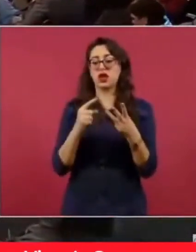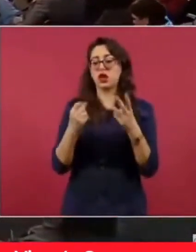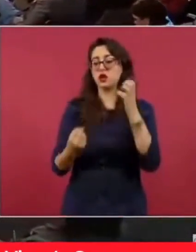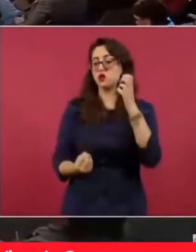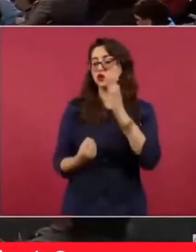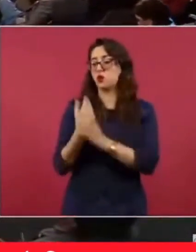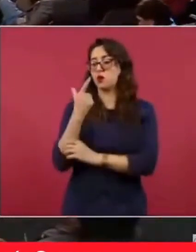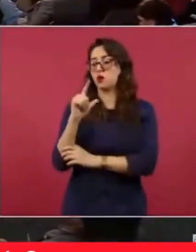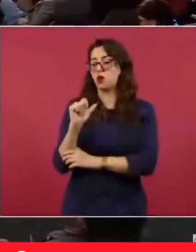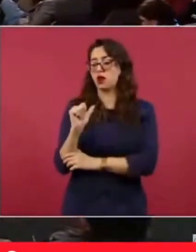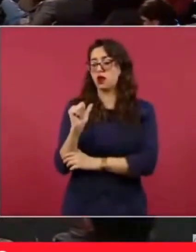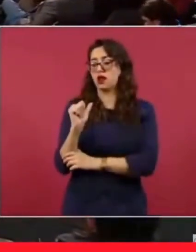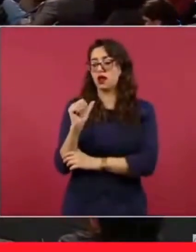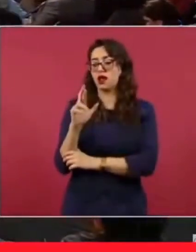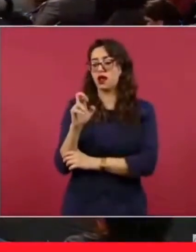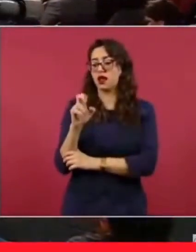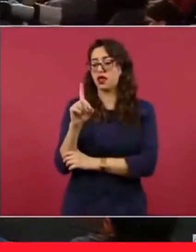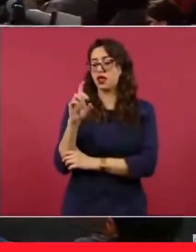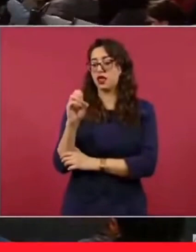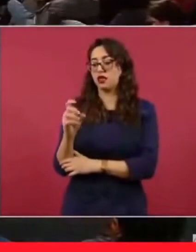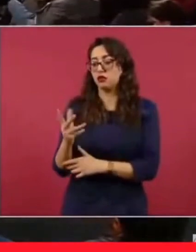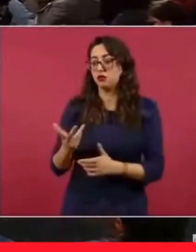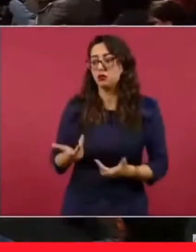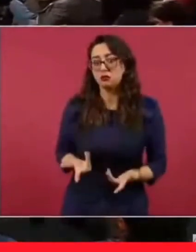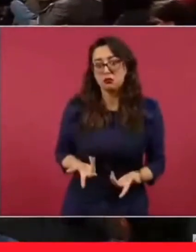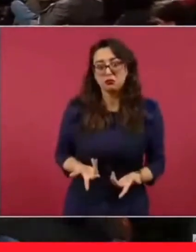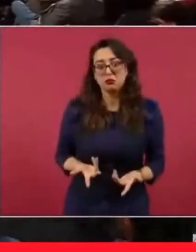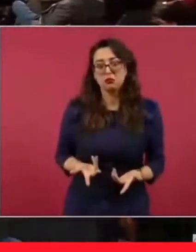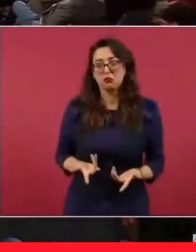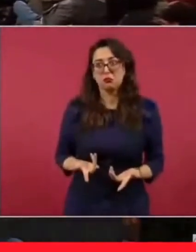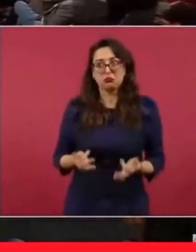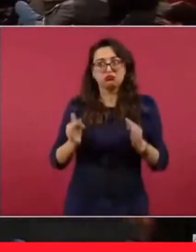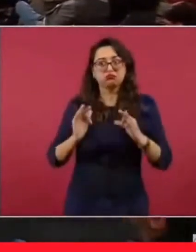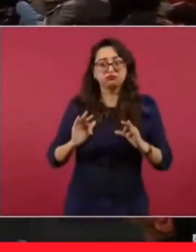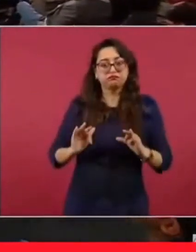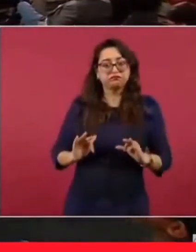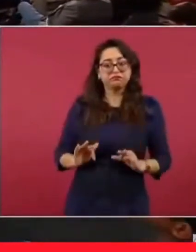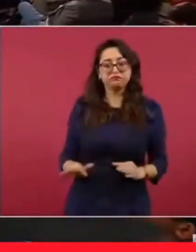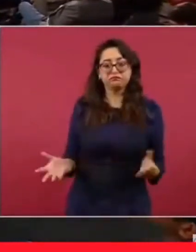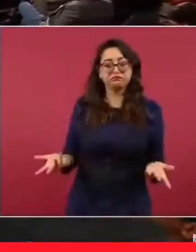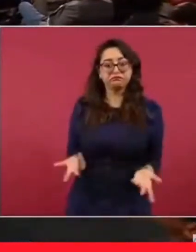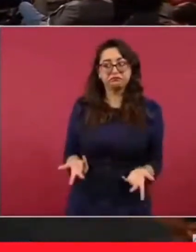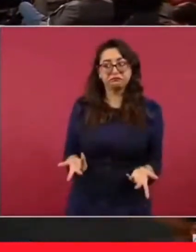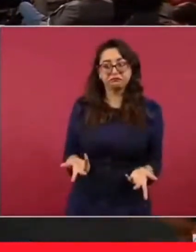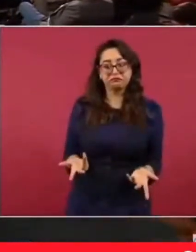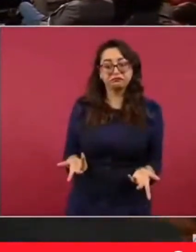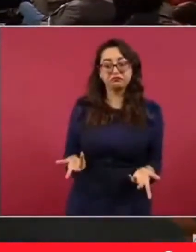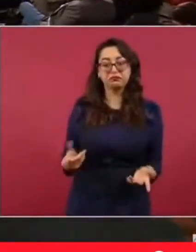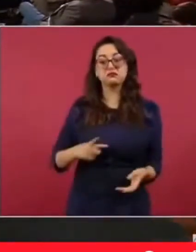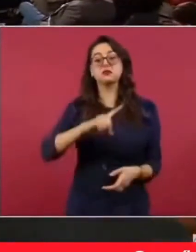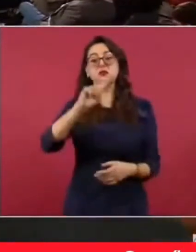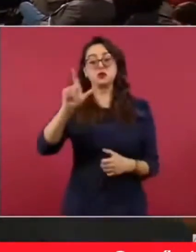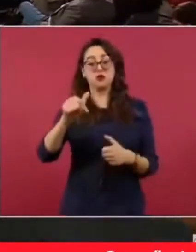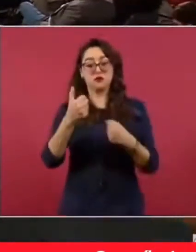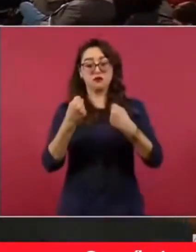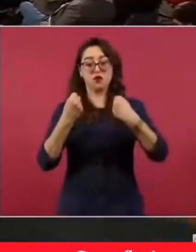por el cambio del llamado título 42.